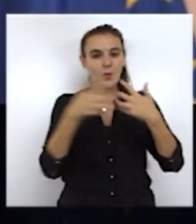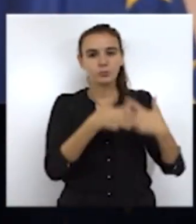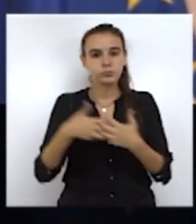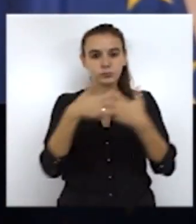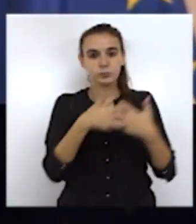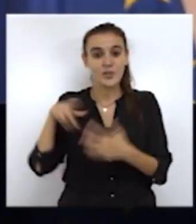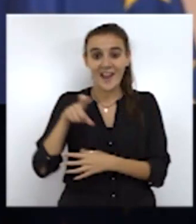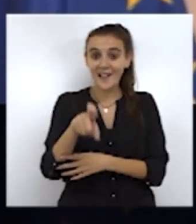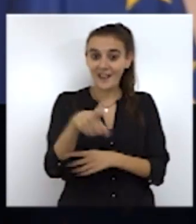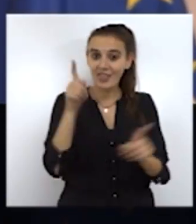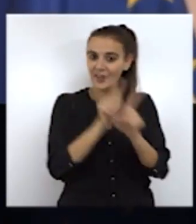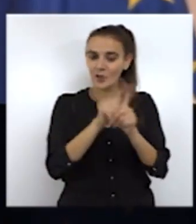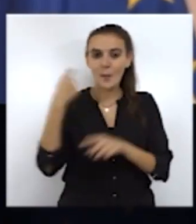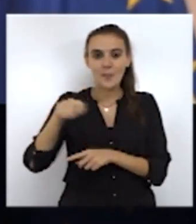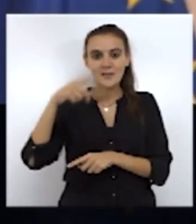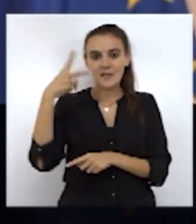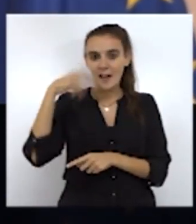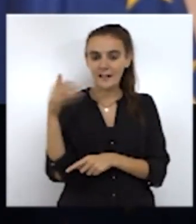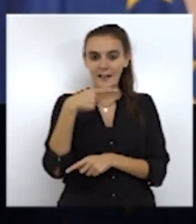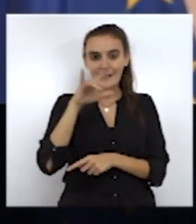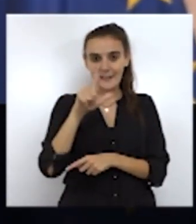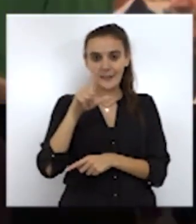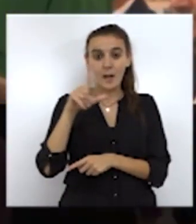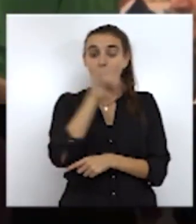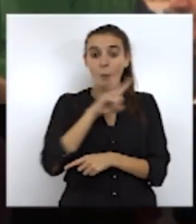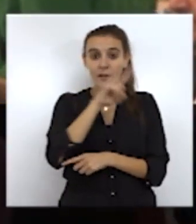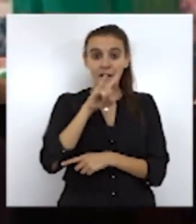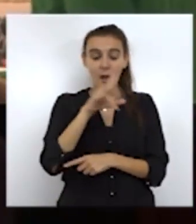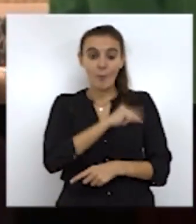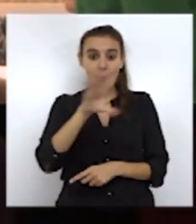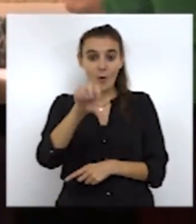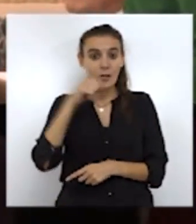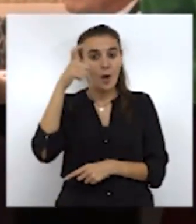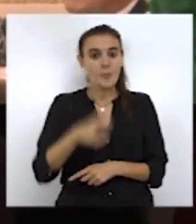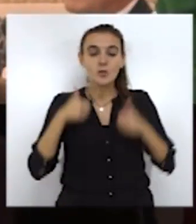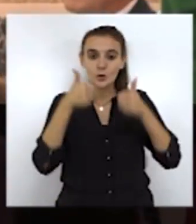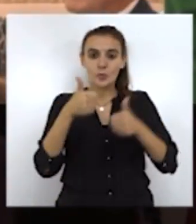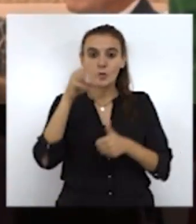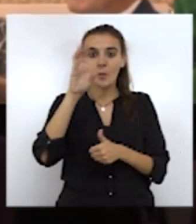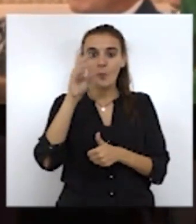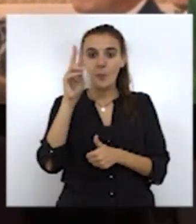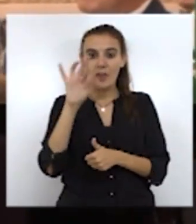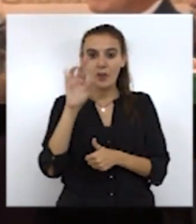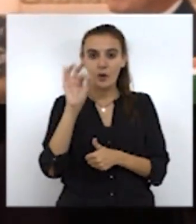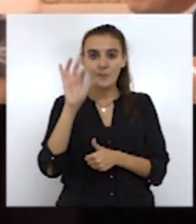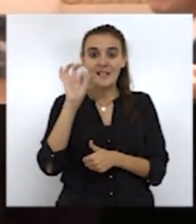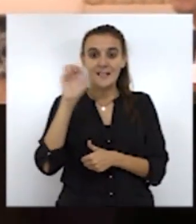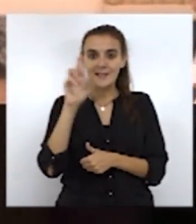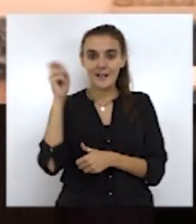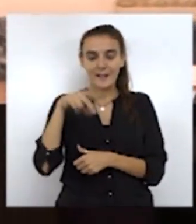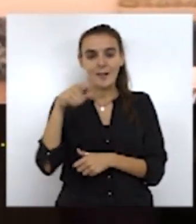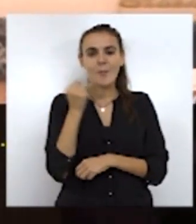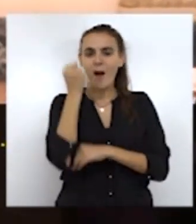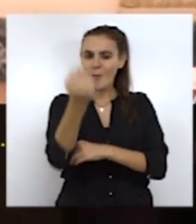Lucha contra el Cáncer, siendo su presidenta Ana Gil Moreno quien recogió la distinción. El emprendedor, Pedro Serrán Pagán, quien agradeció los